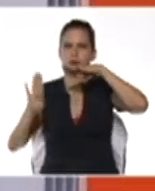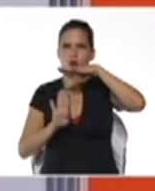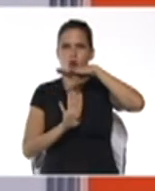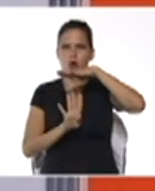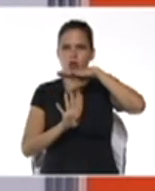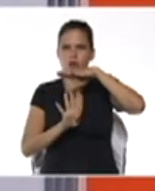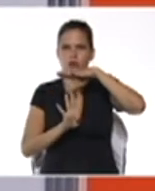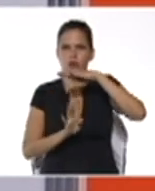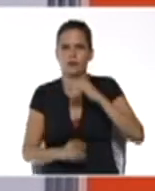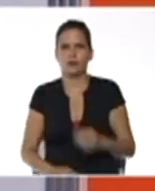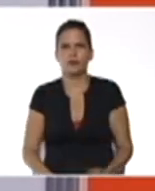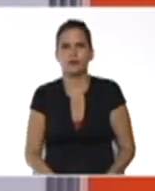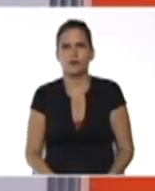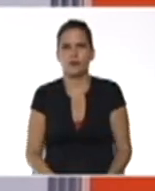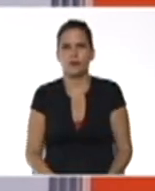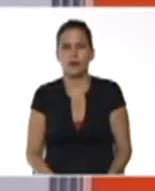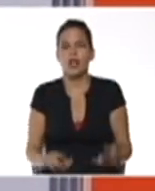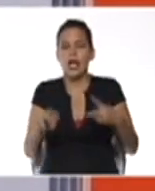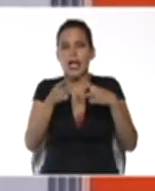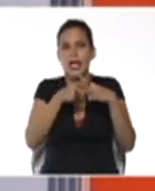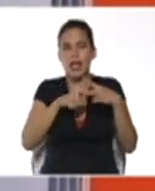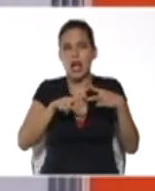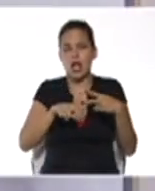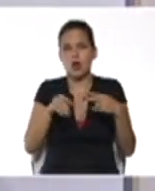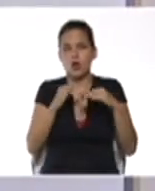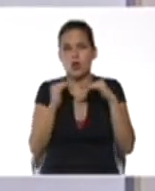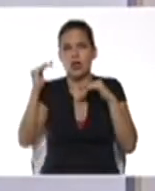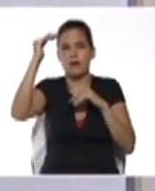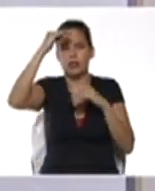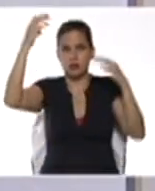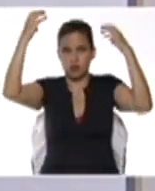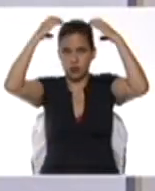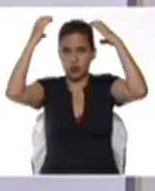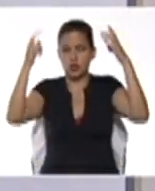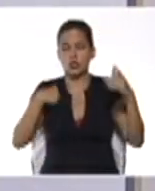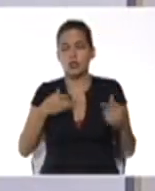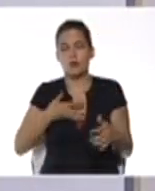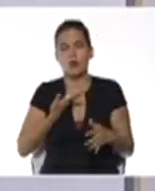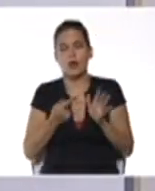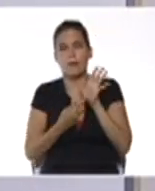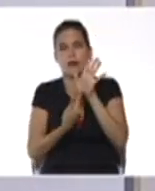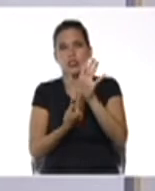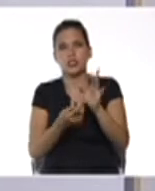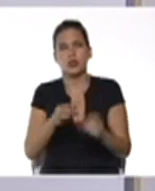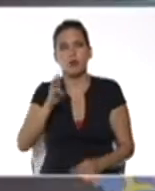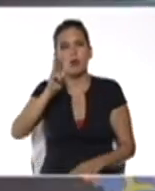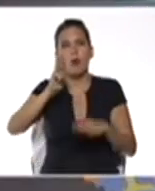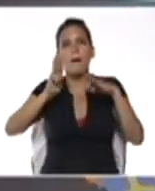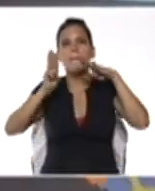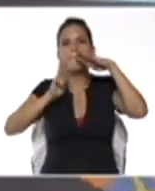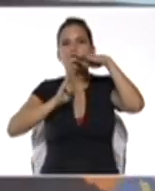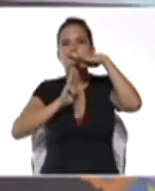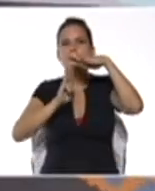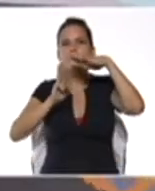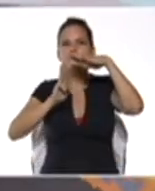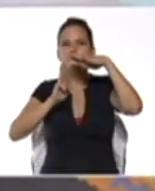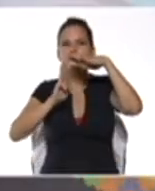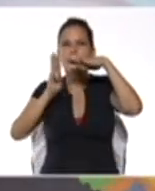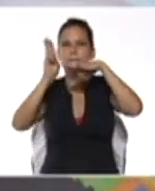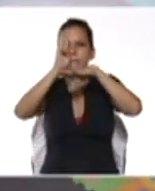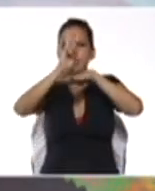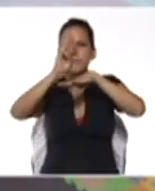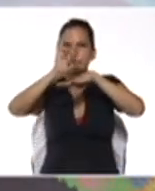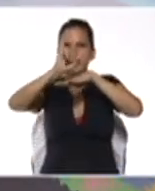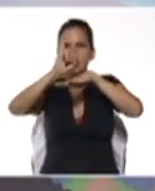lo acabamos de medir de 45 grados puede expresarse como pi cuarto continuemos con la